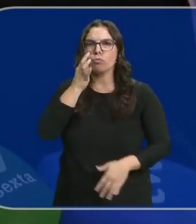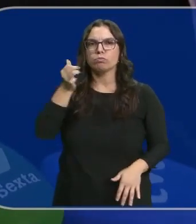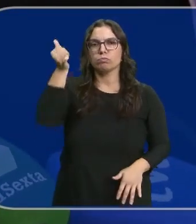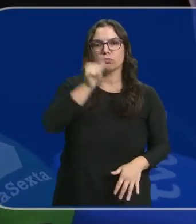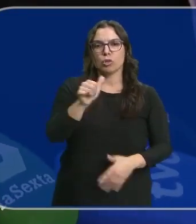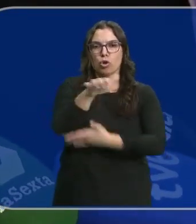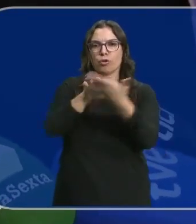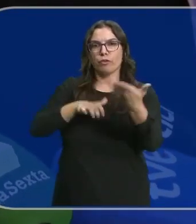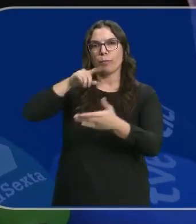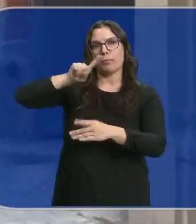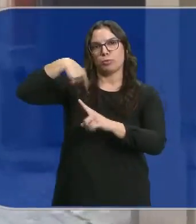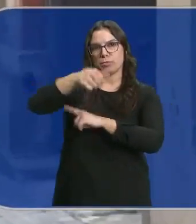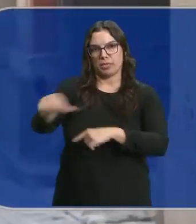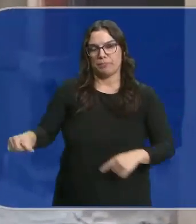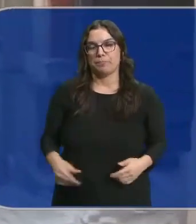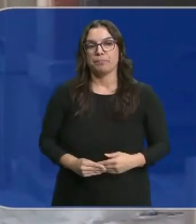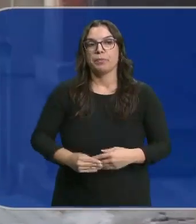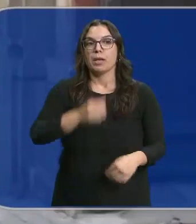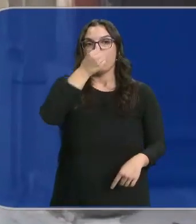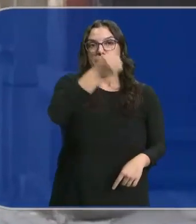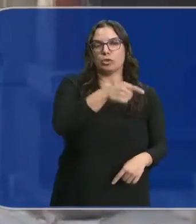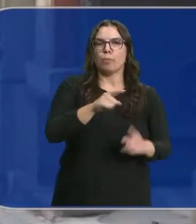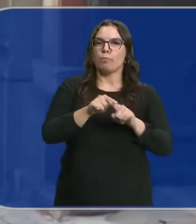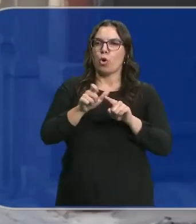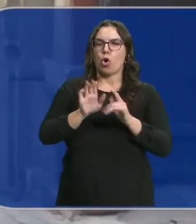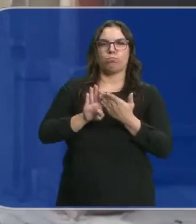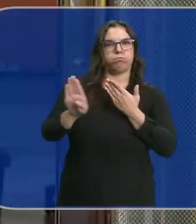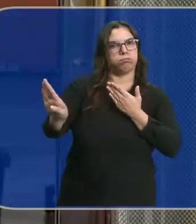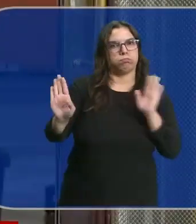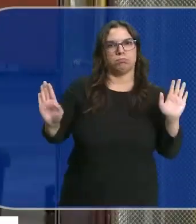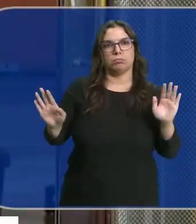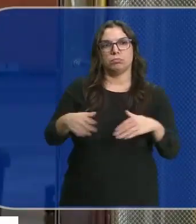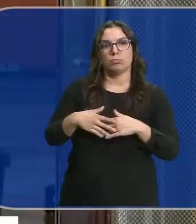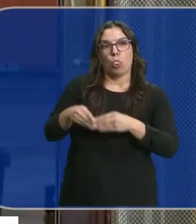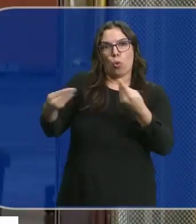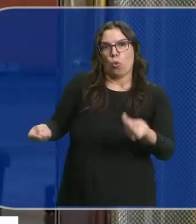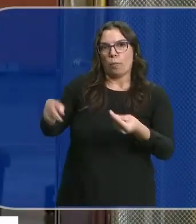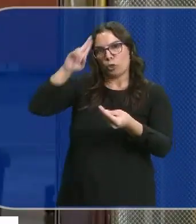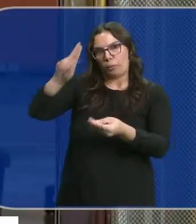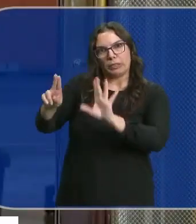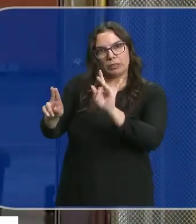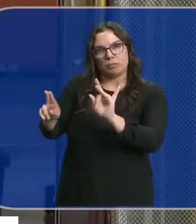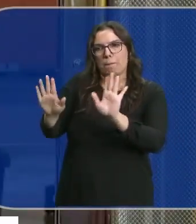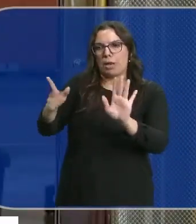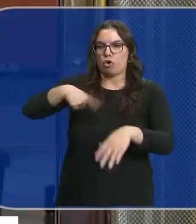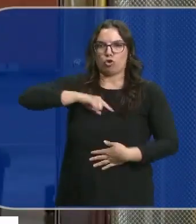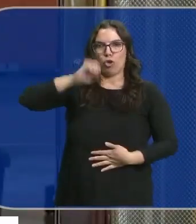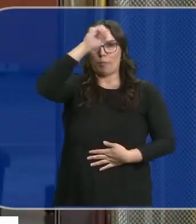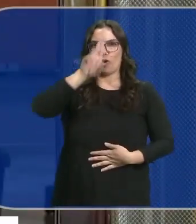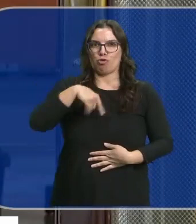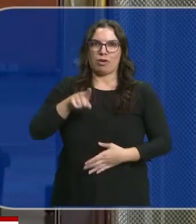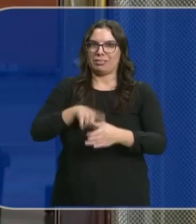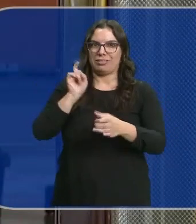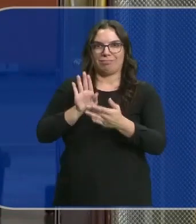contenido del informe la semana que viene. El PSOE guarda las distancias con ese informe. Un documento sin duda respetable, pero no es la posición del